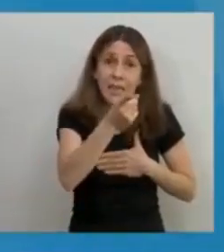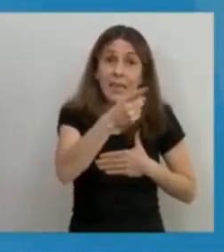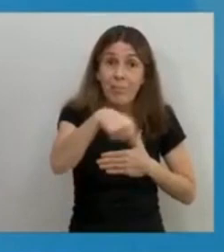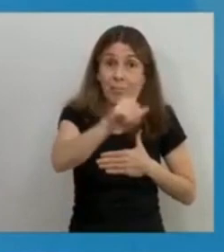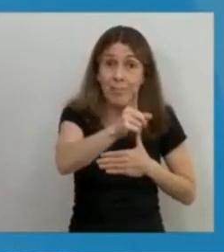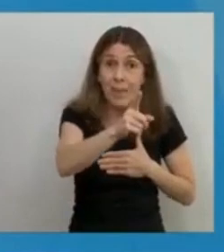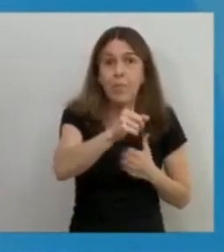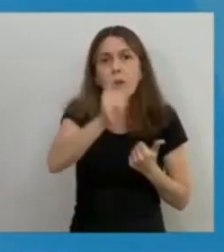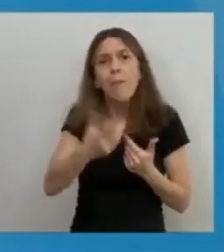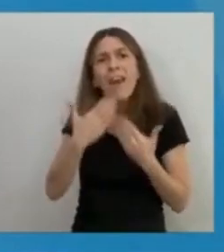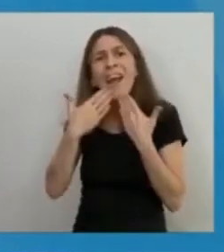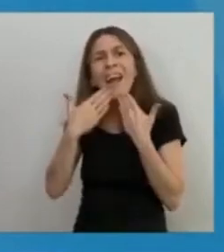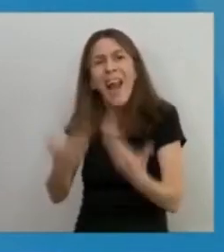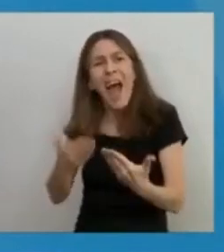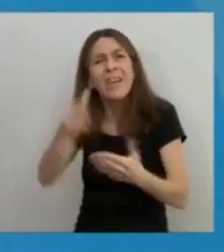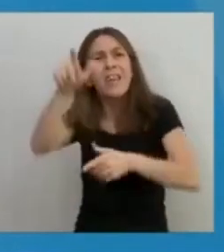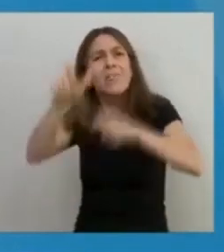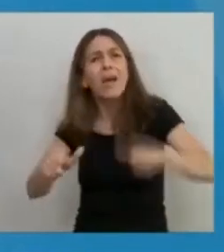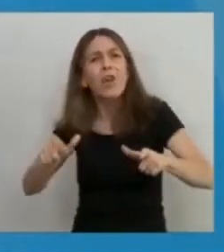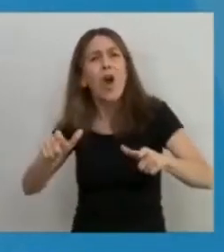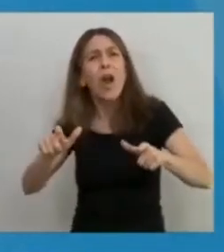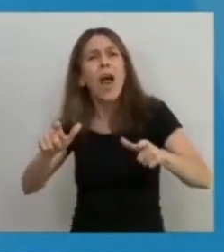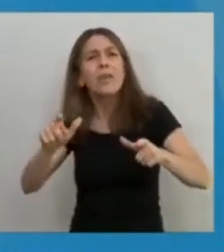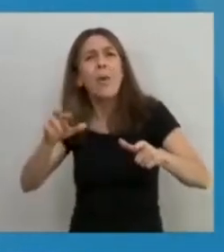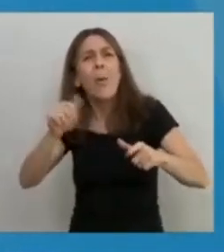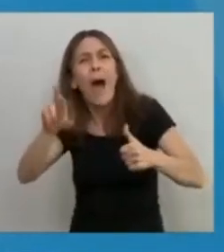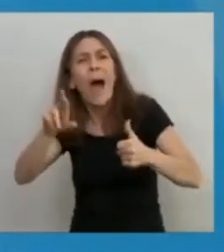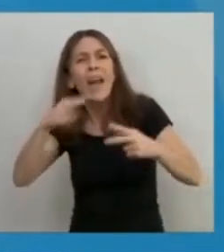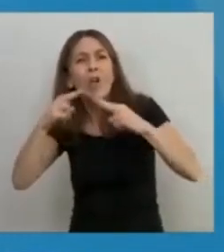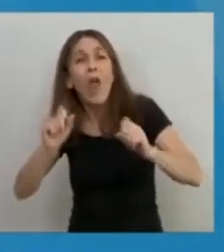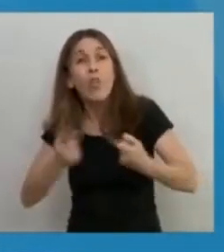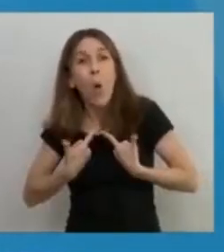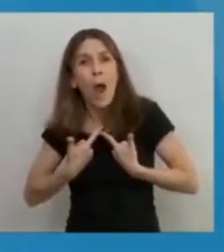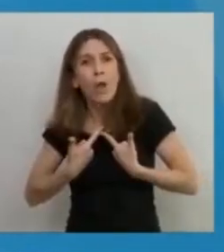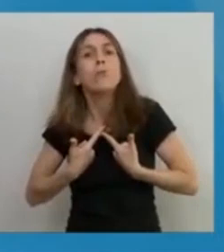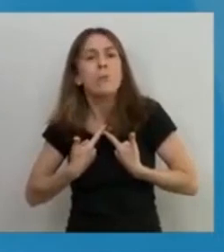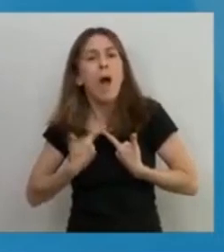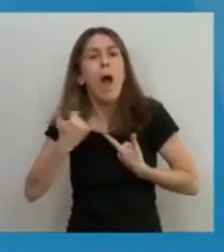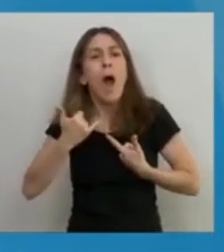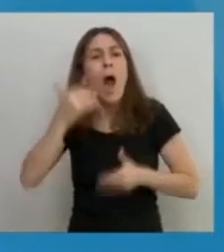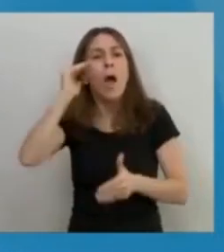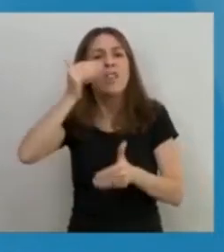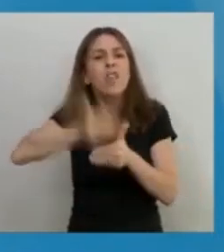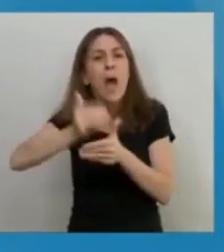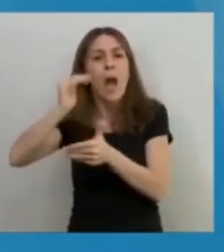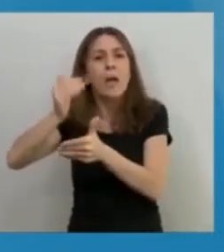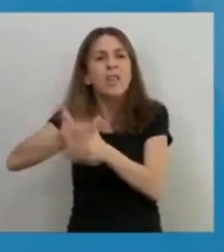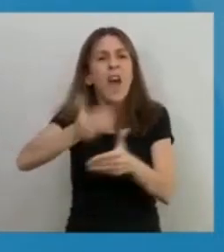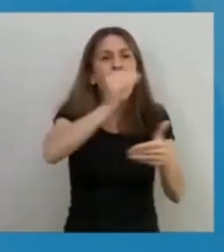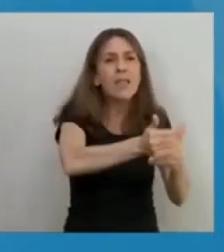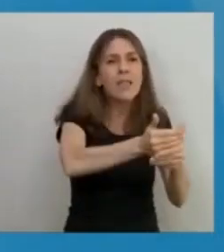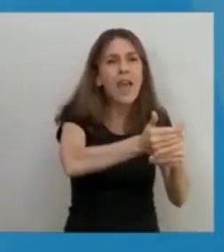a los dueños de bares, de restaurantes que cumplieron cerrando sus puertas y siguieron atendiendo